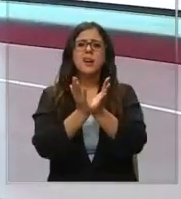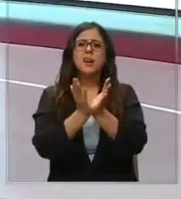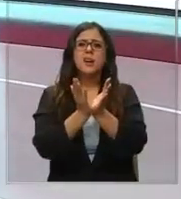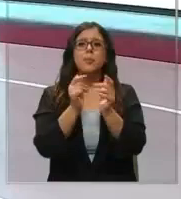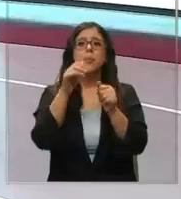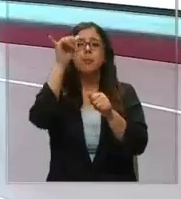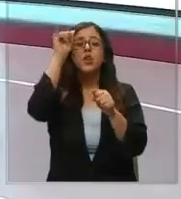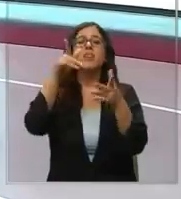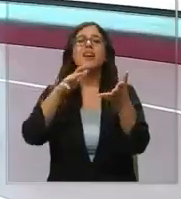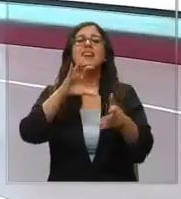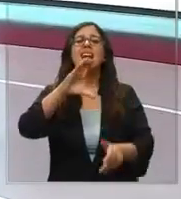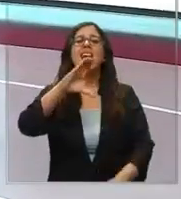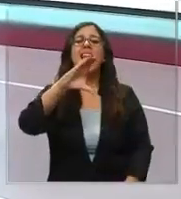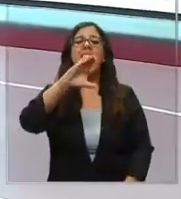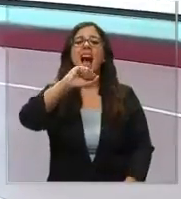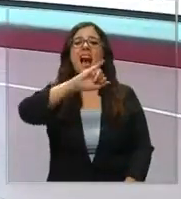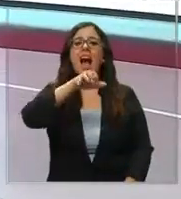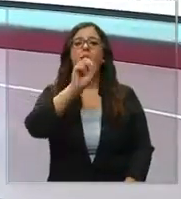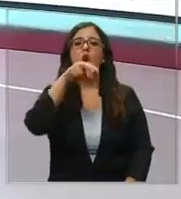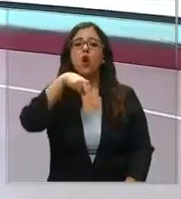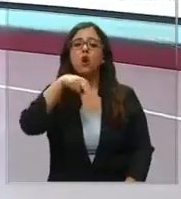los detalles. Samuel, buenas noches.